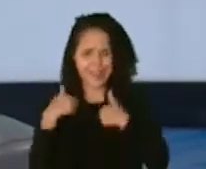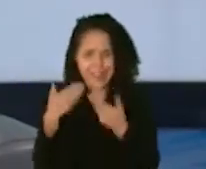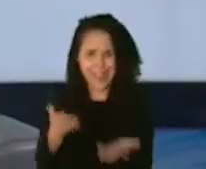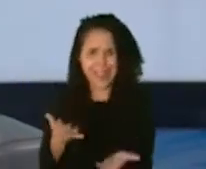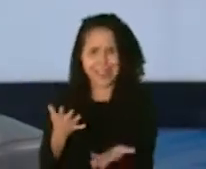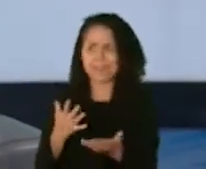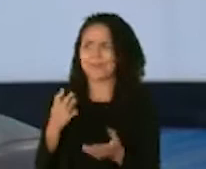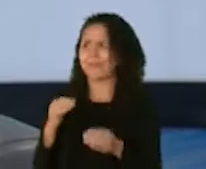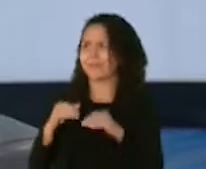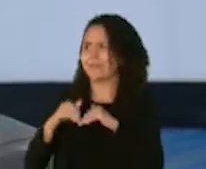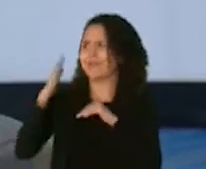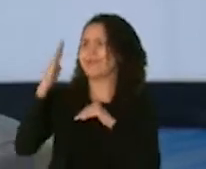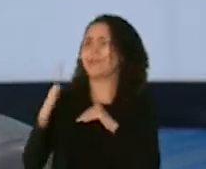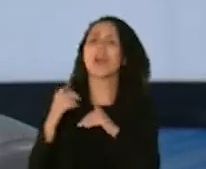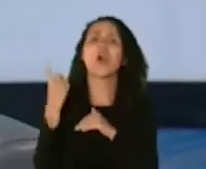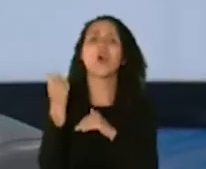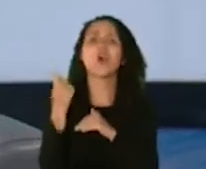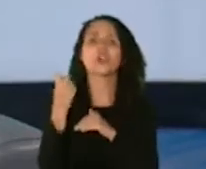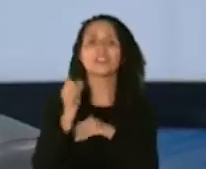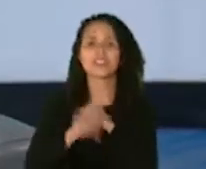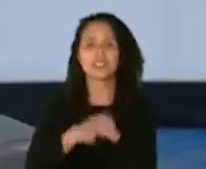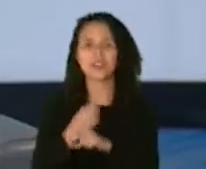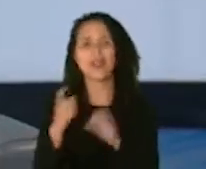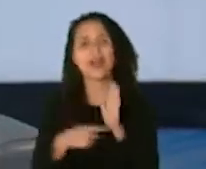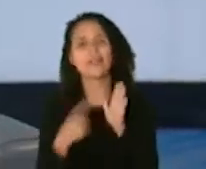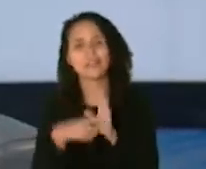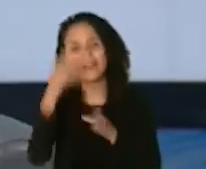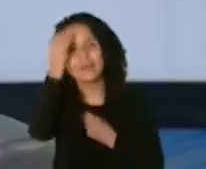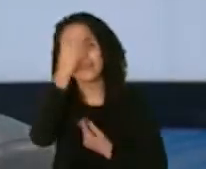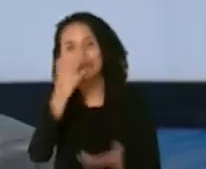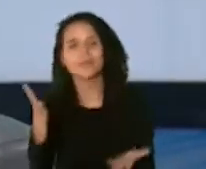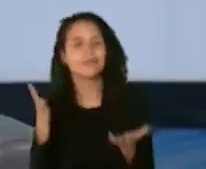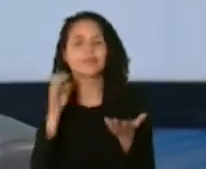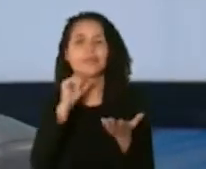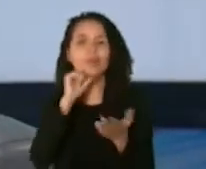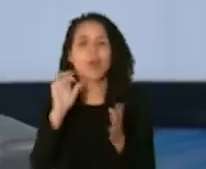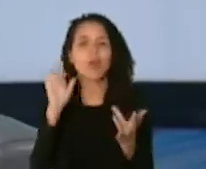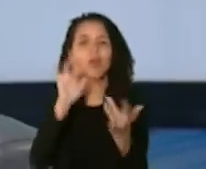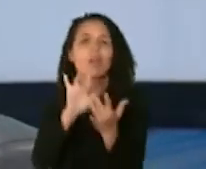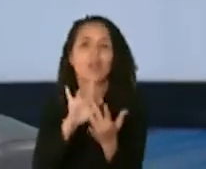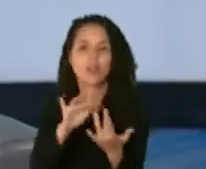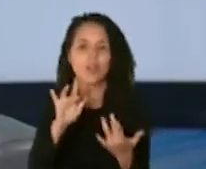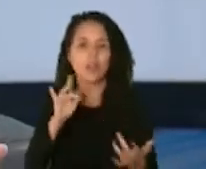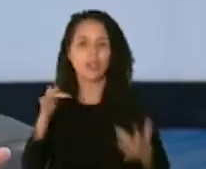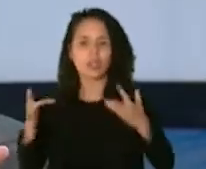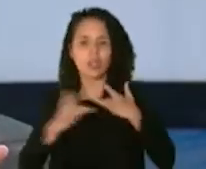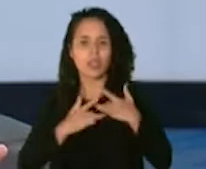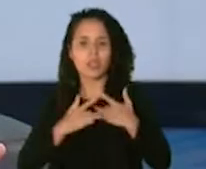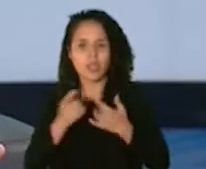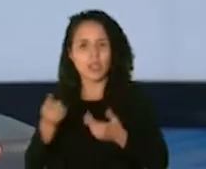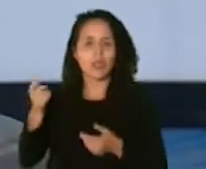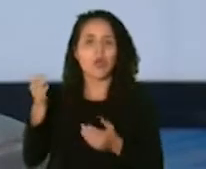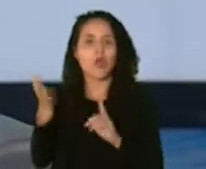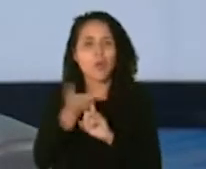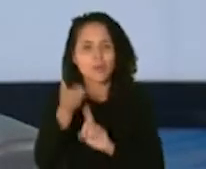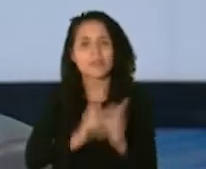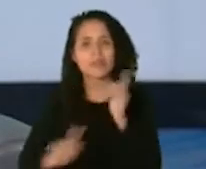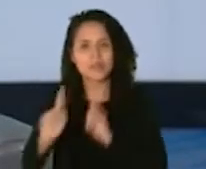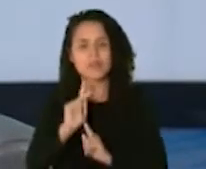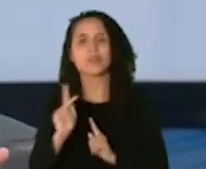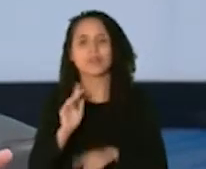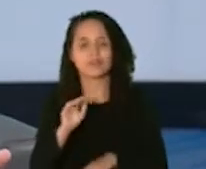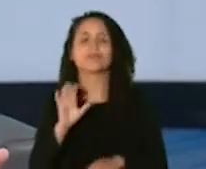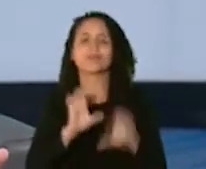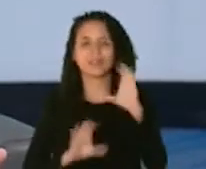definitivamente que a veces este mensaje no llega la ciencia sigue avanzando nos está regalando años de vida nos está